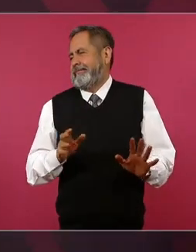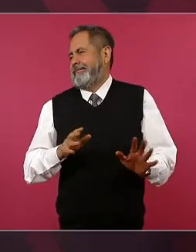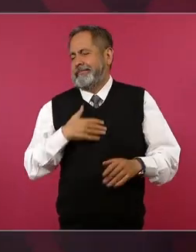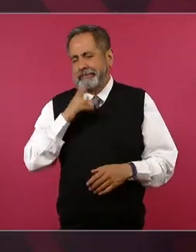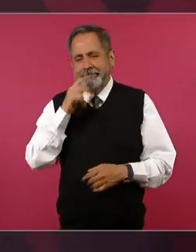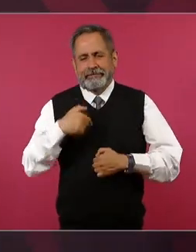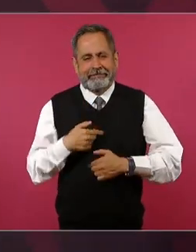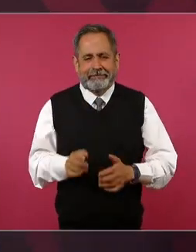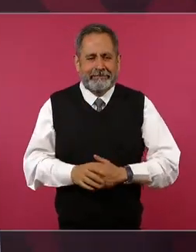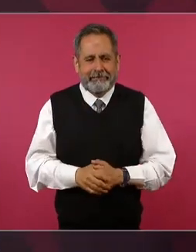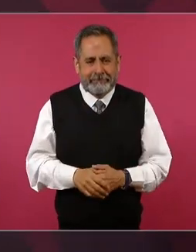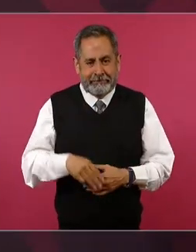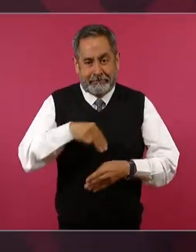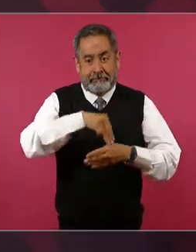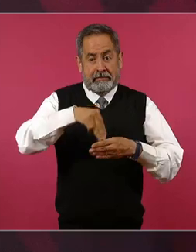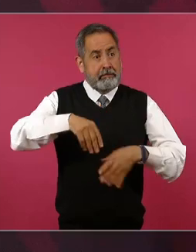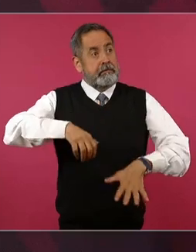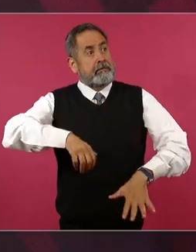a la estatua